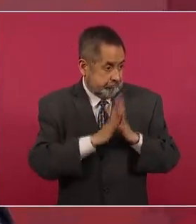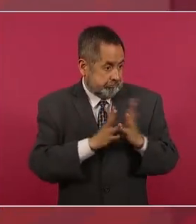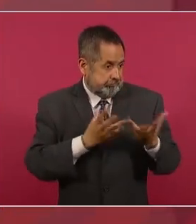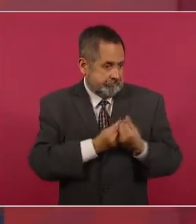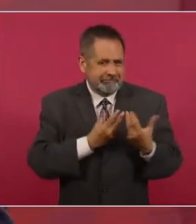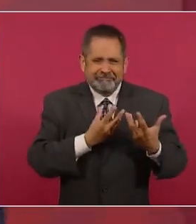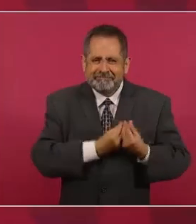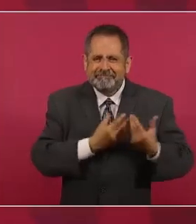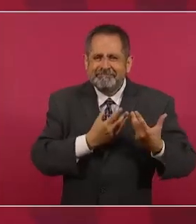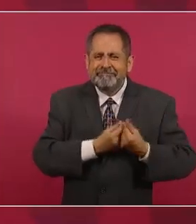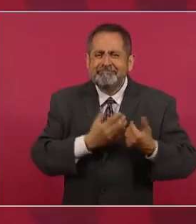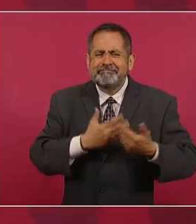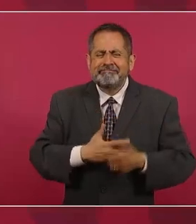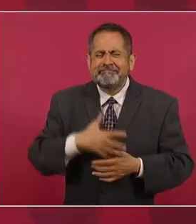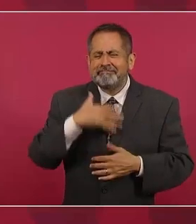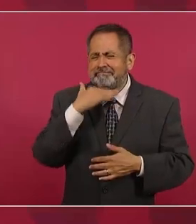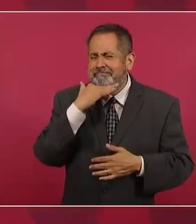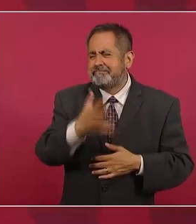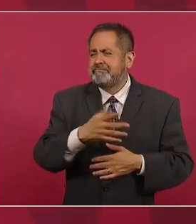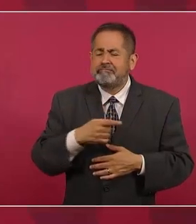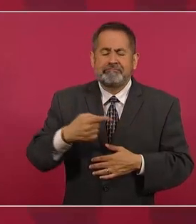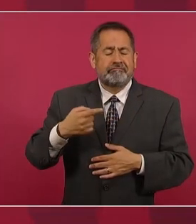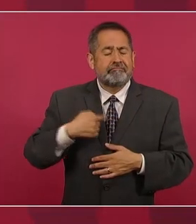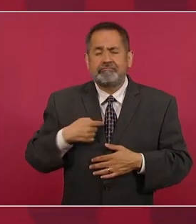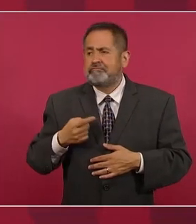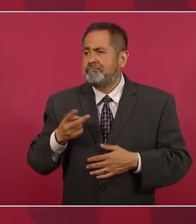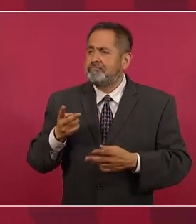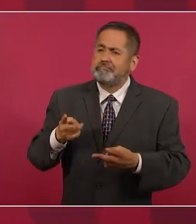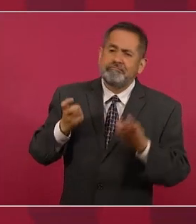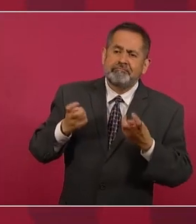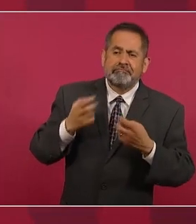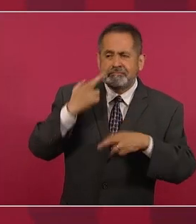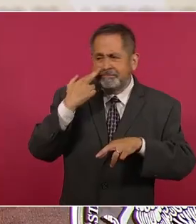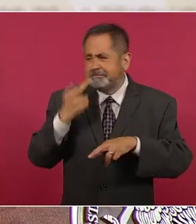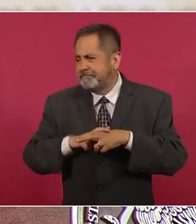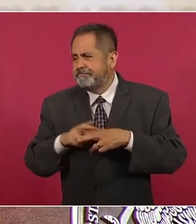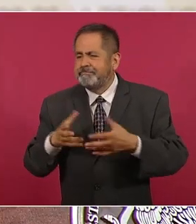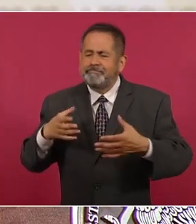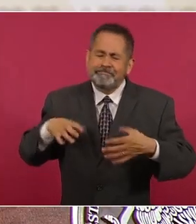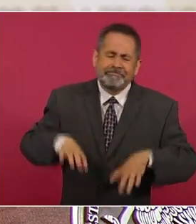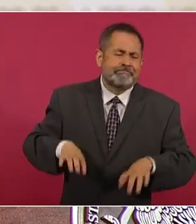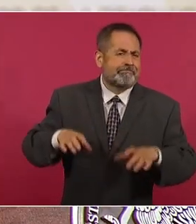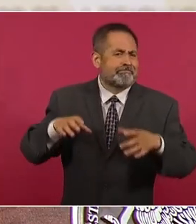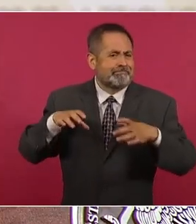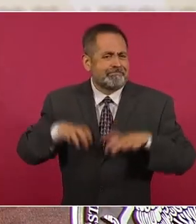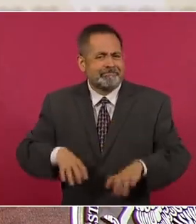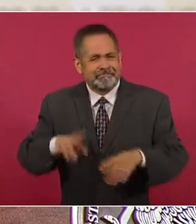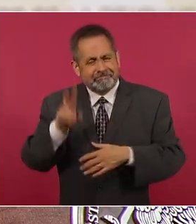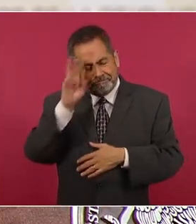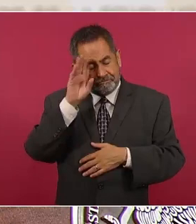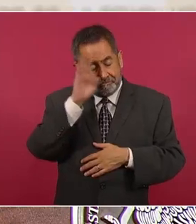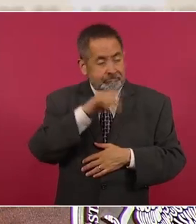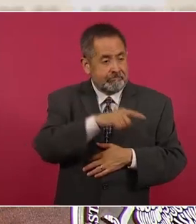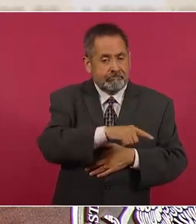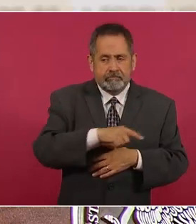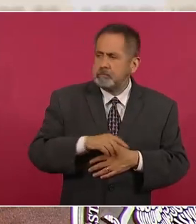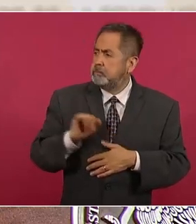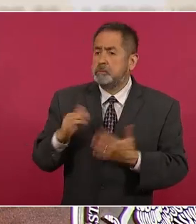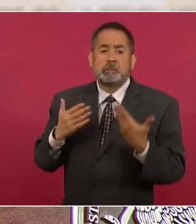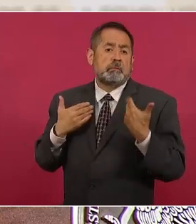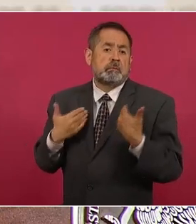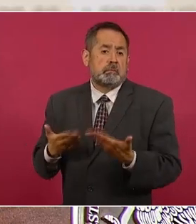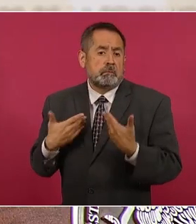para legitimar el atraco, para legalizar la